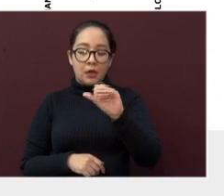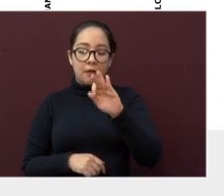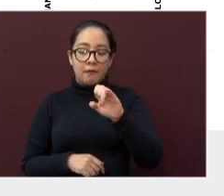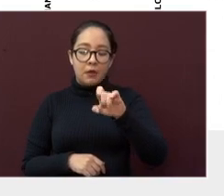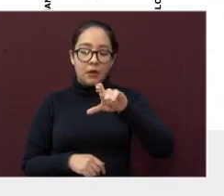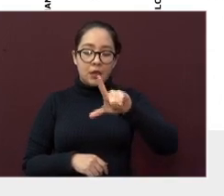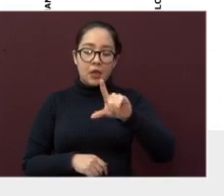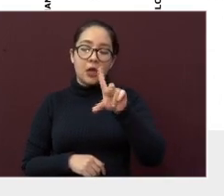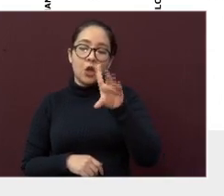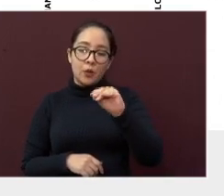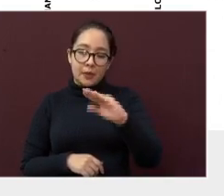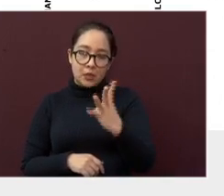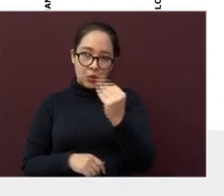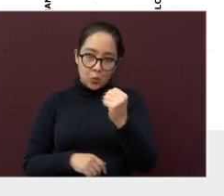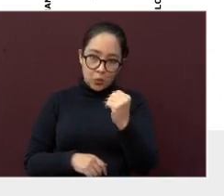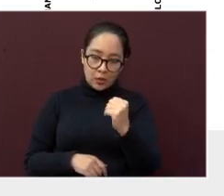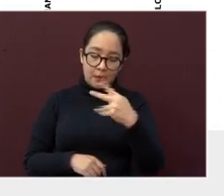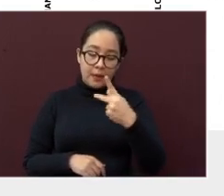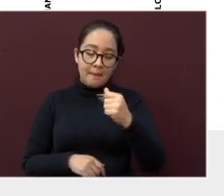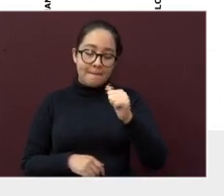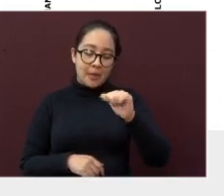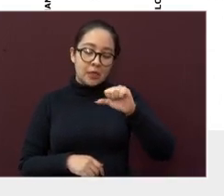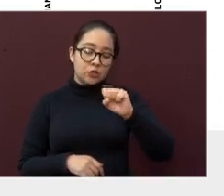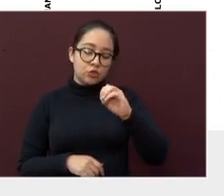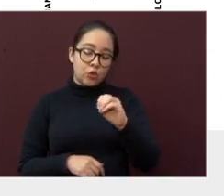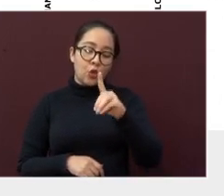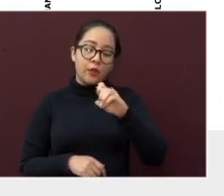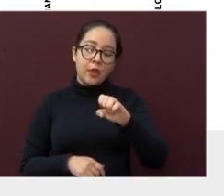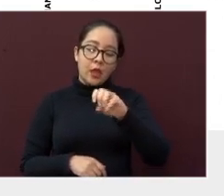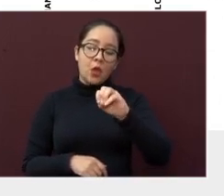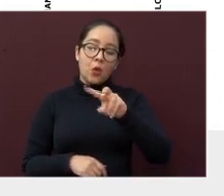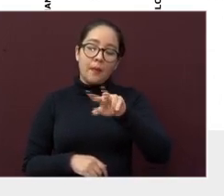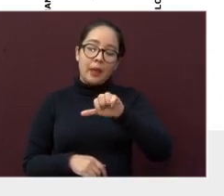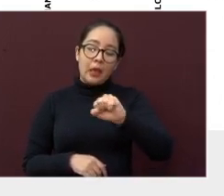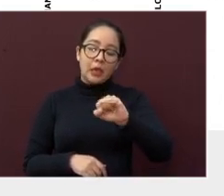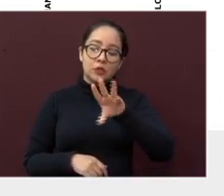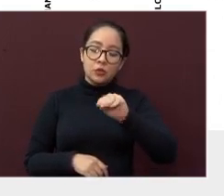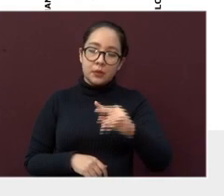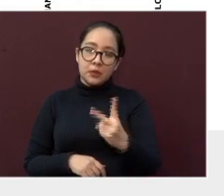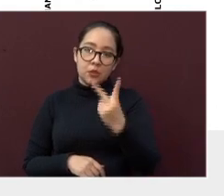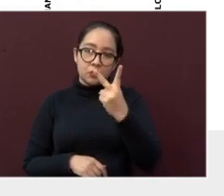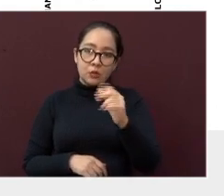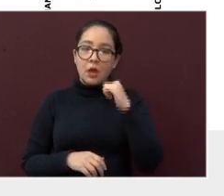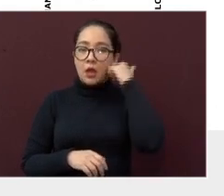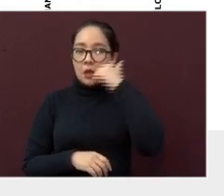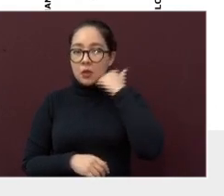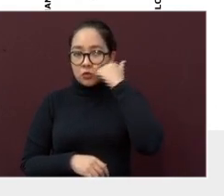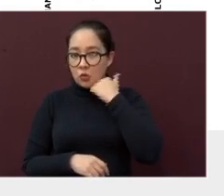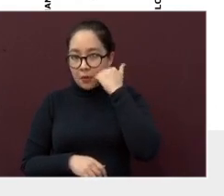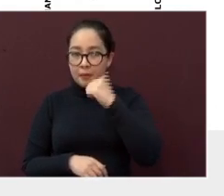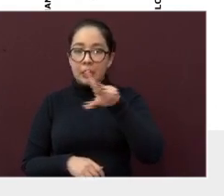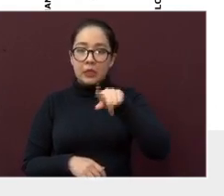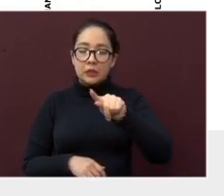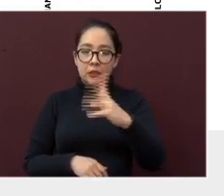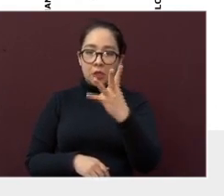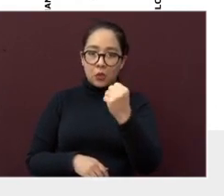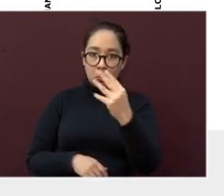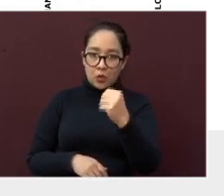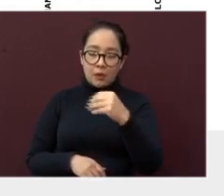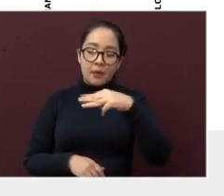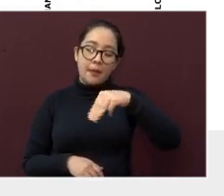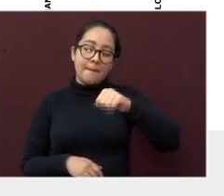99. Paso de Ovejas, 92. Actopan, 79. Maleofabio